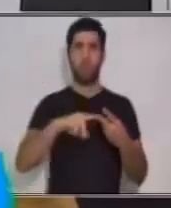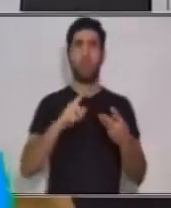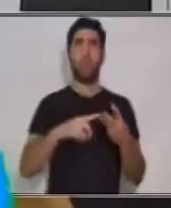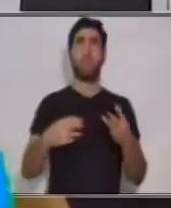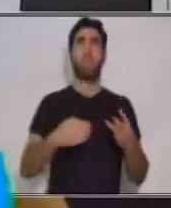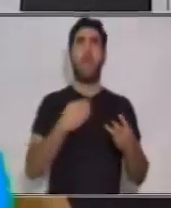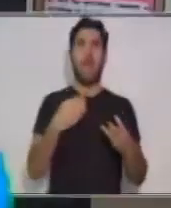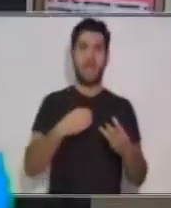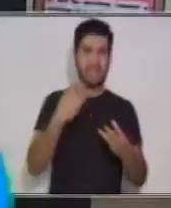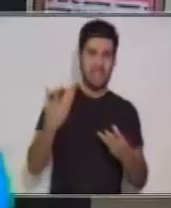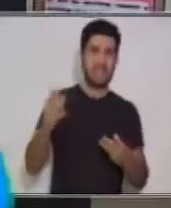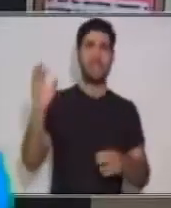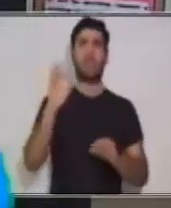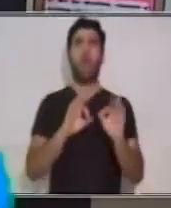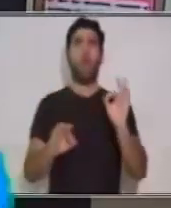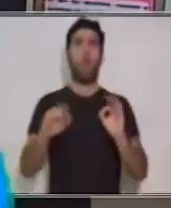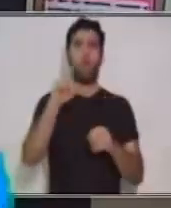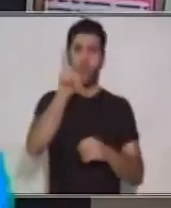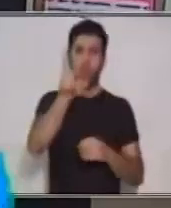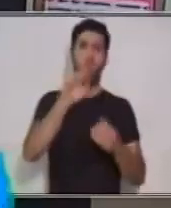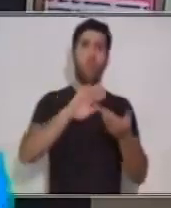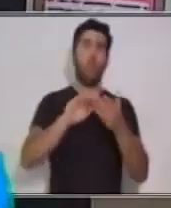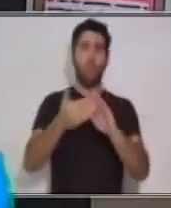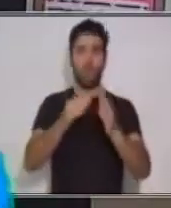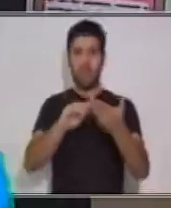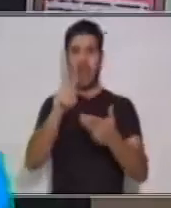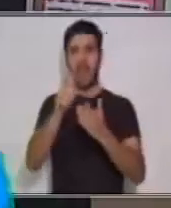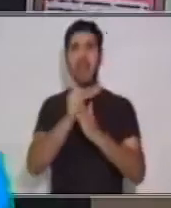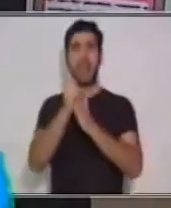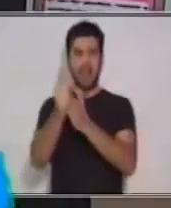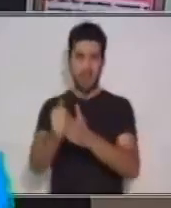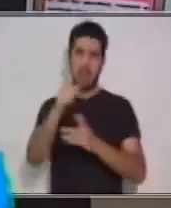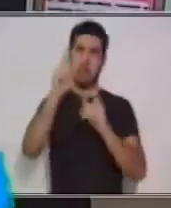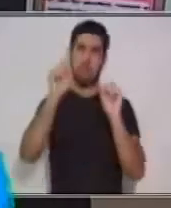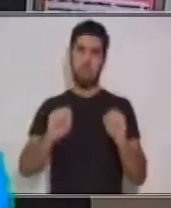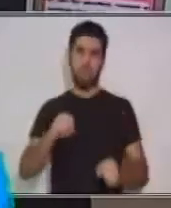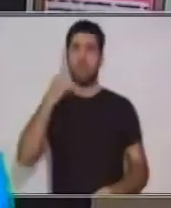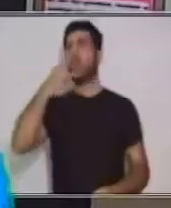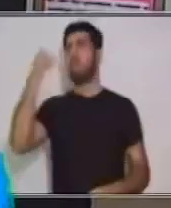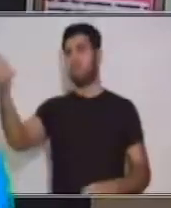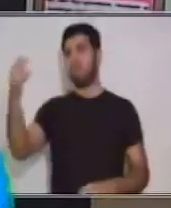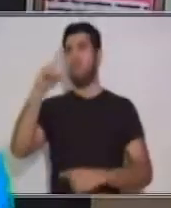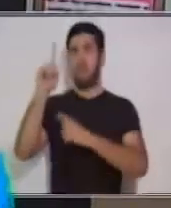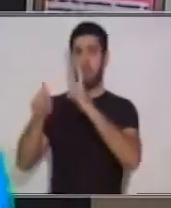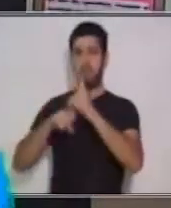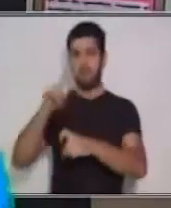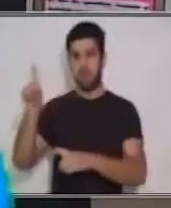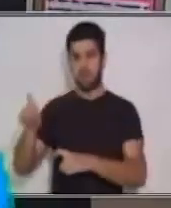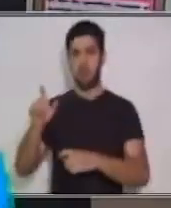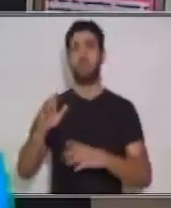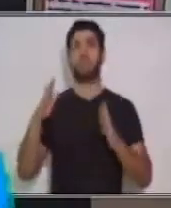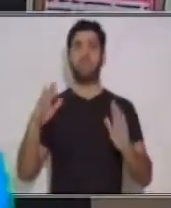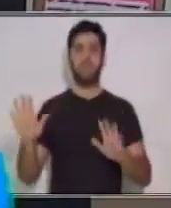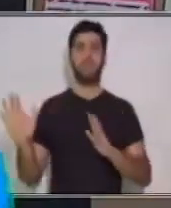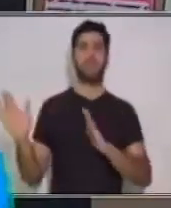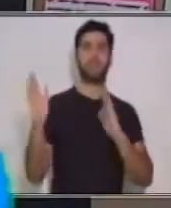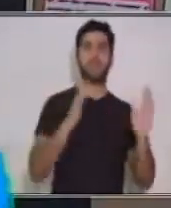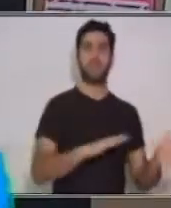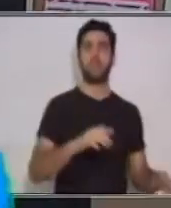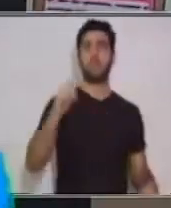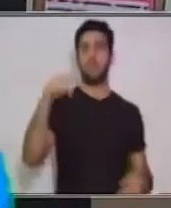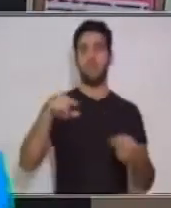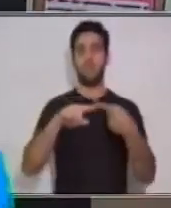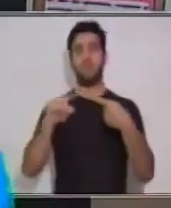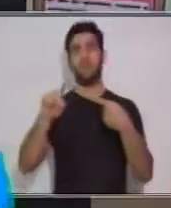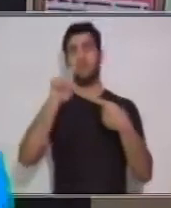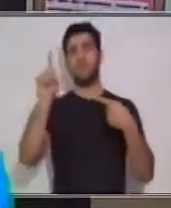a líder de la comunidad, a gente que ha estudiado previamente y te puede dar información. Ahora responde. ¿Qué